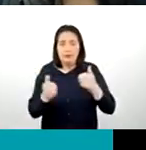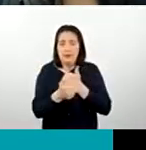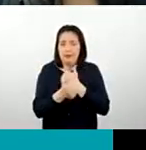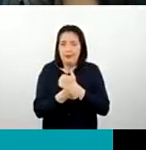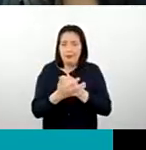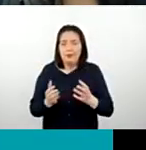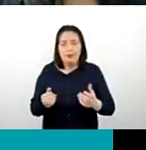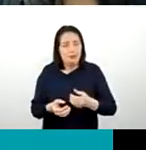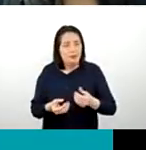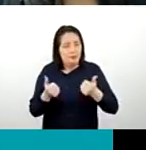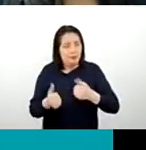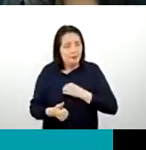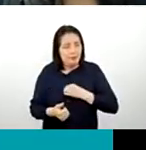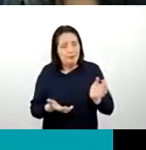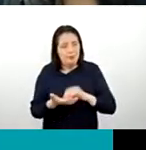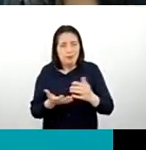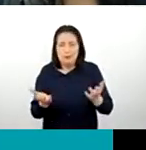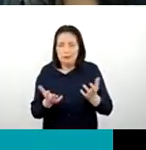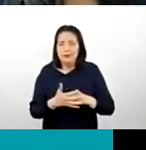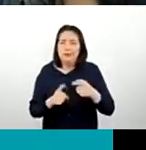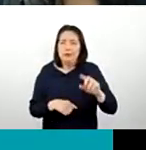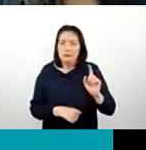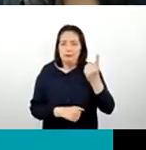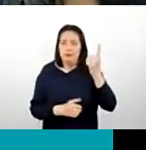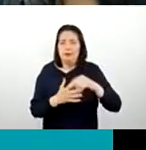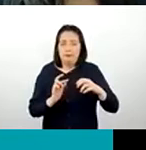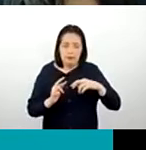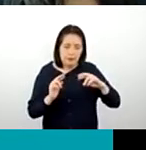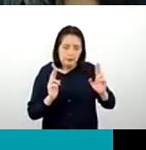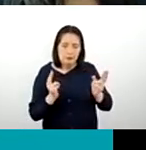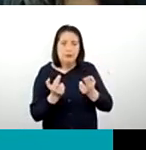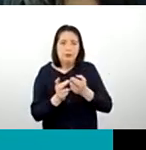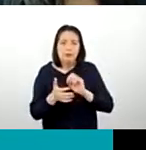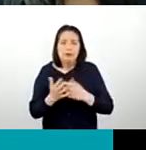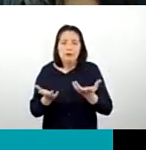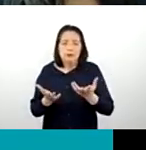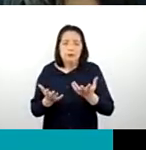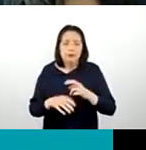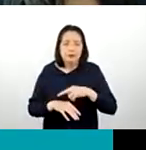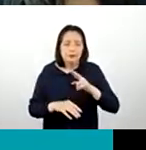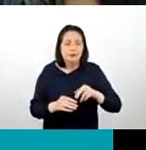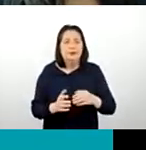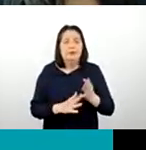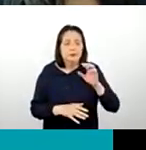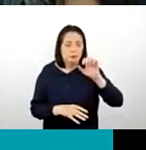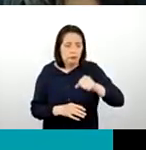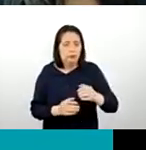del Alma y Más desarrollado en el marco de la primera rueda interregional Destino Sur hasta una próxima oportunidad